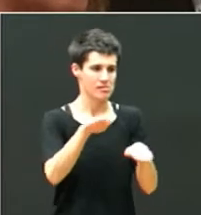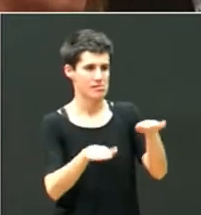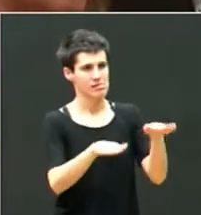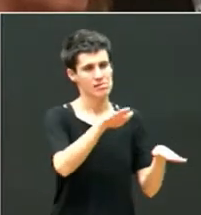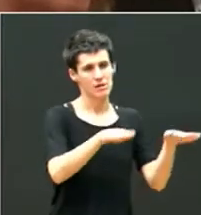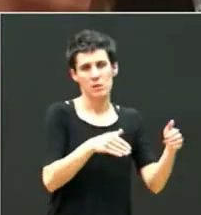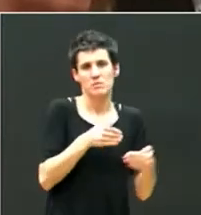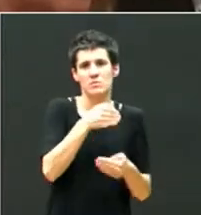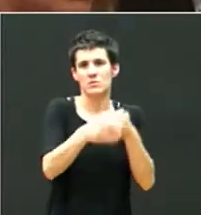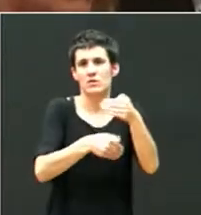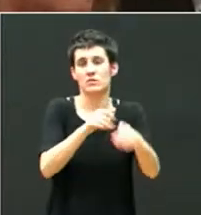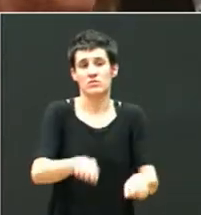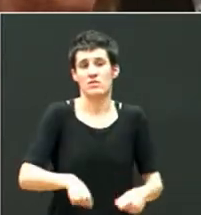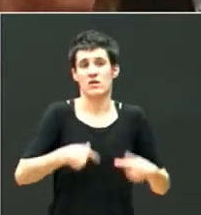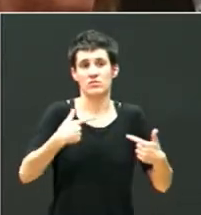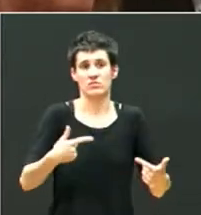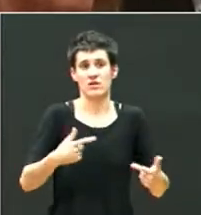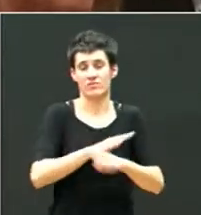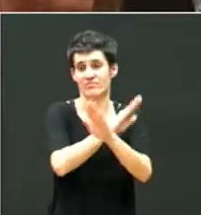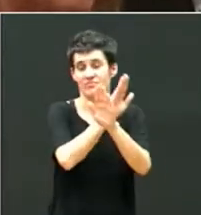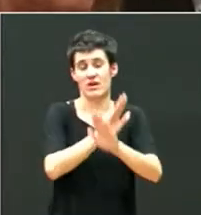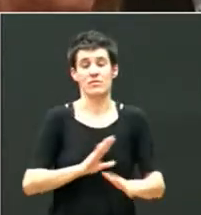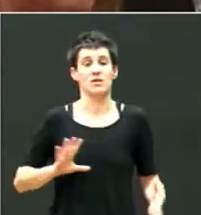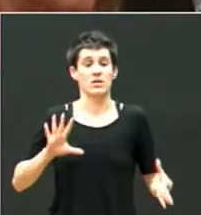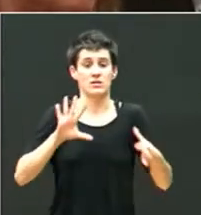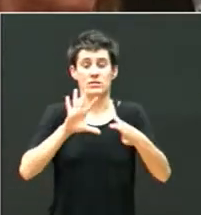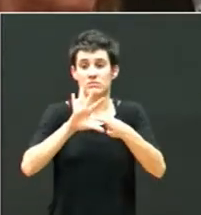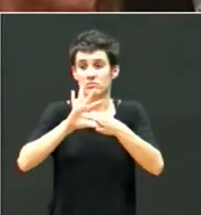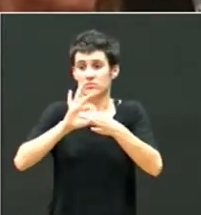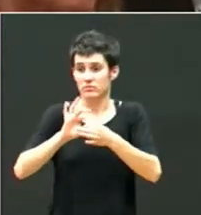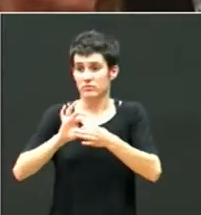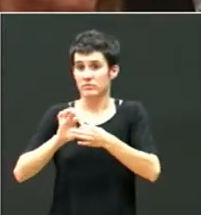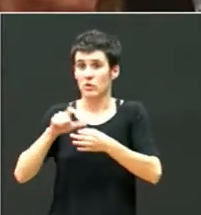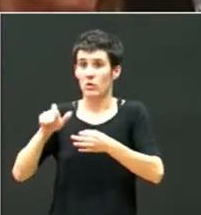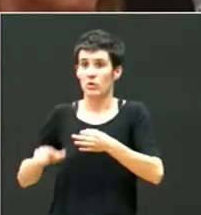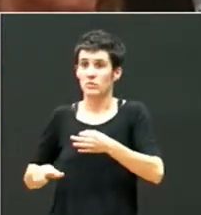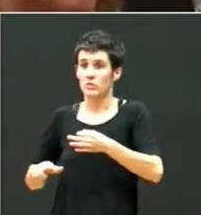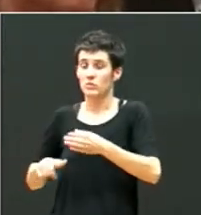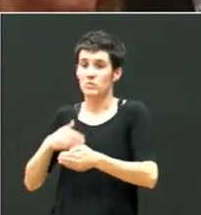que también tiene que ver con la recuperación para ir hacia adelante, ¿no?